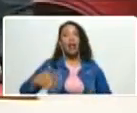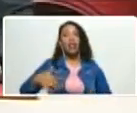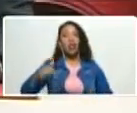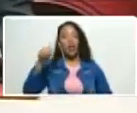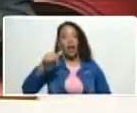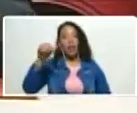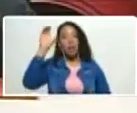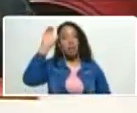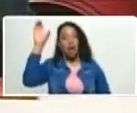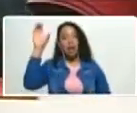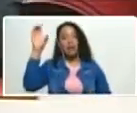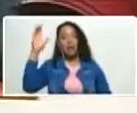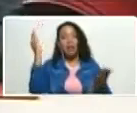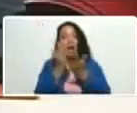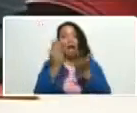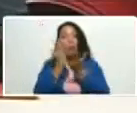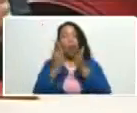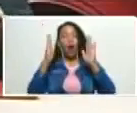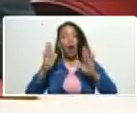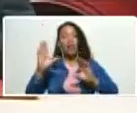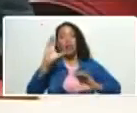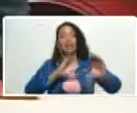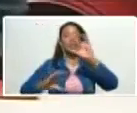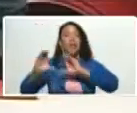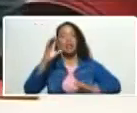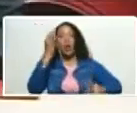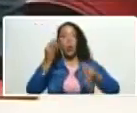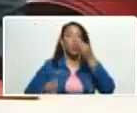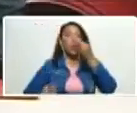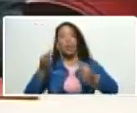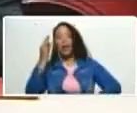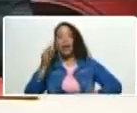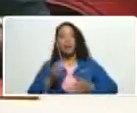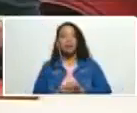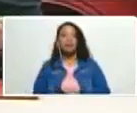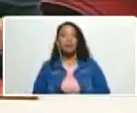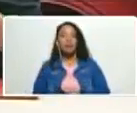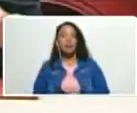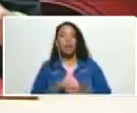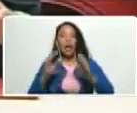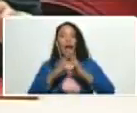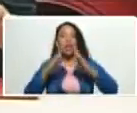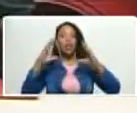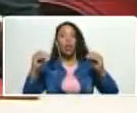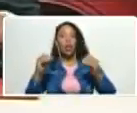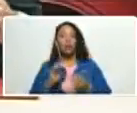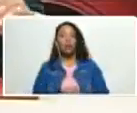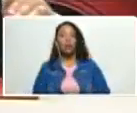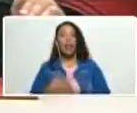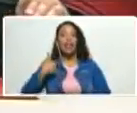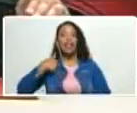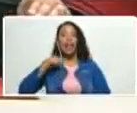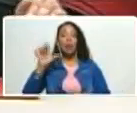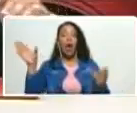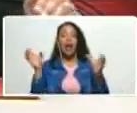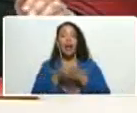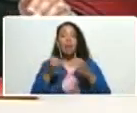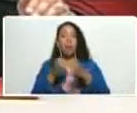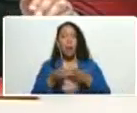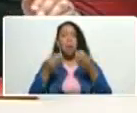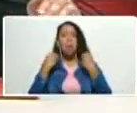de la academia de ciencia jurídica y todos teníamos equipos para